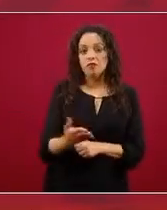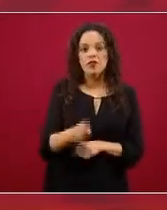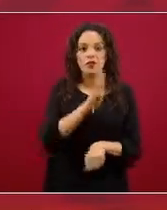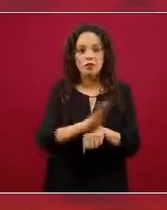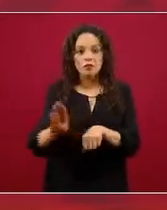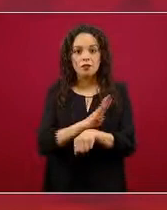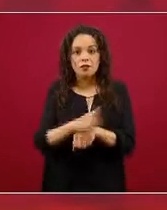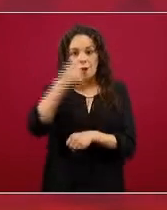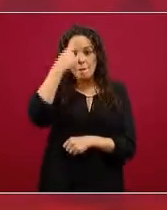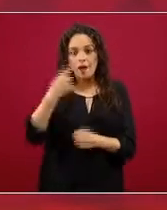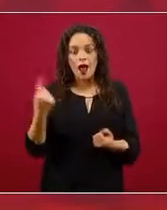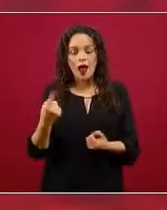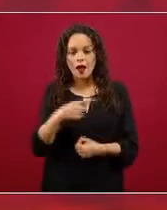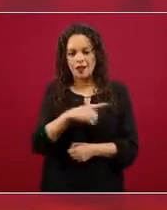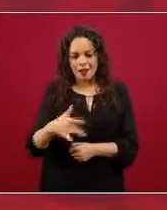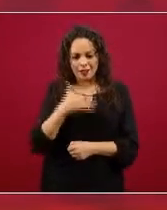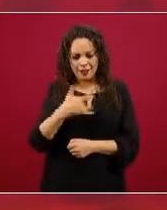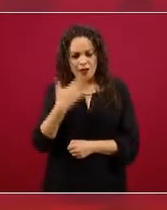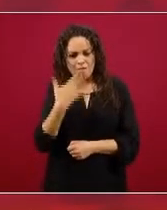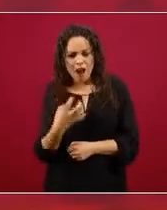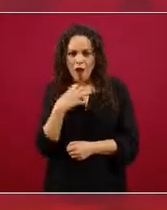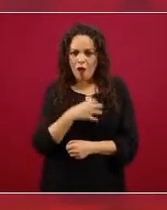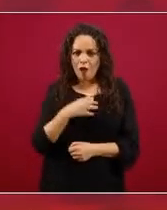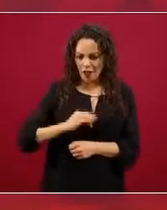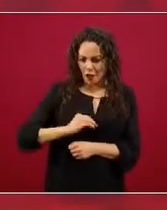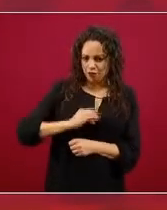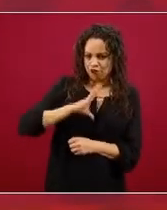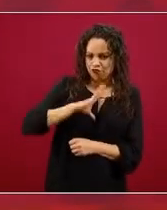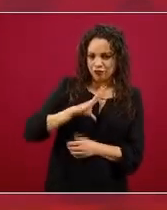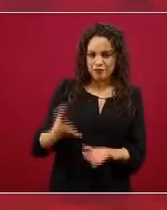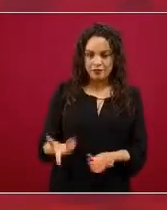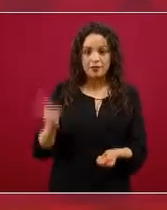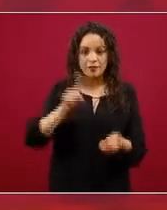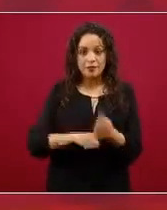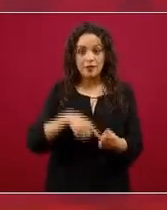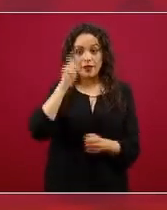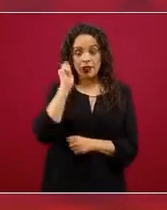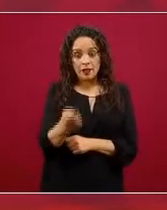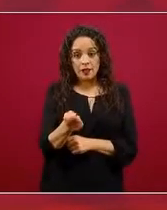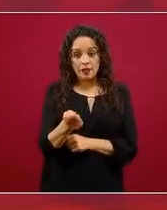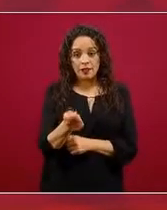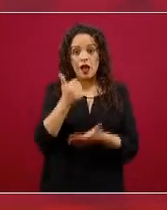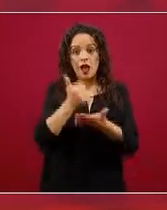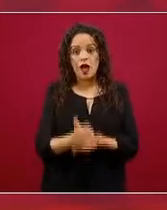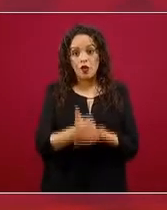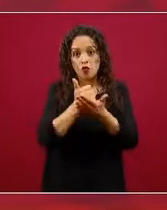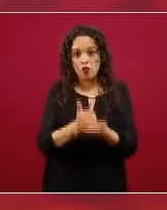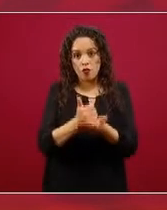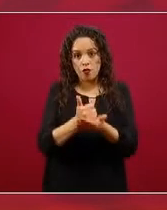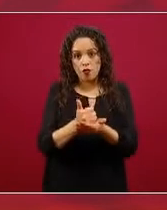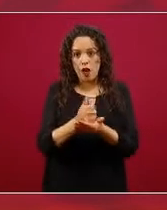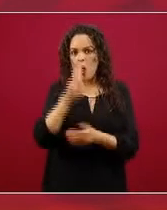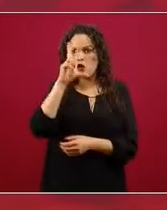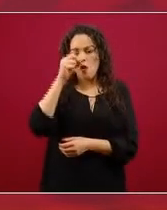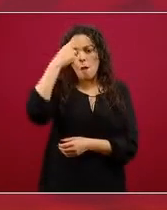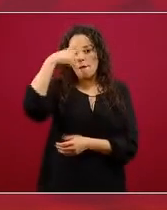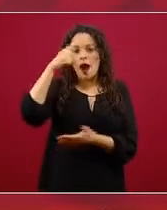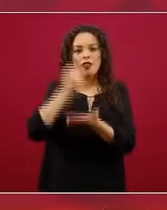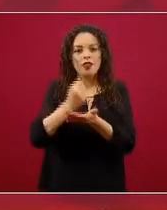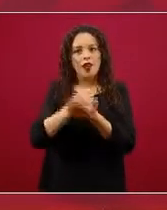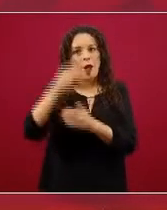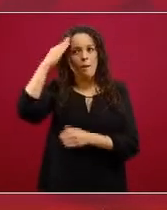de ánimo, no necesariamente son terapéuticos para las alteraciones mentales, pero en general se asocian con una vida